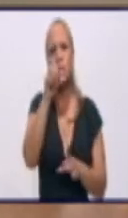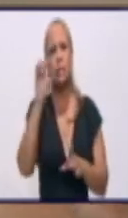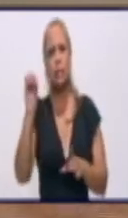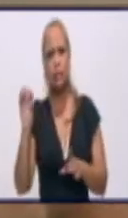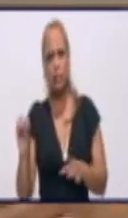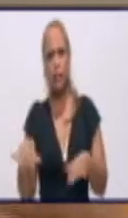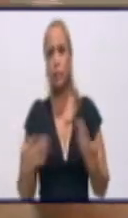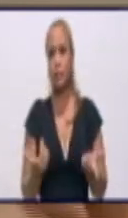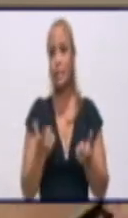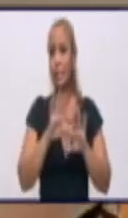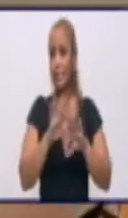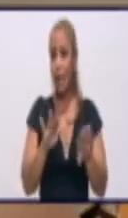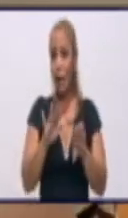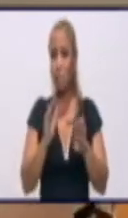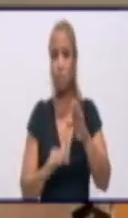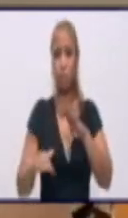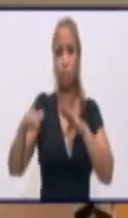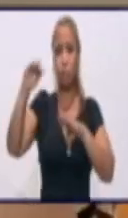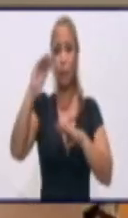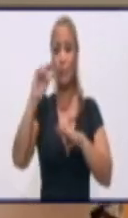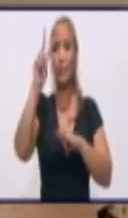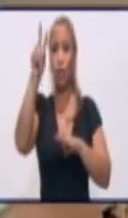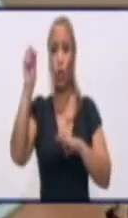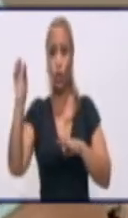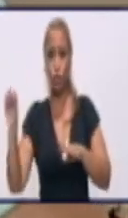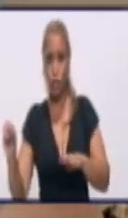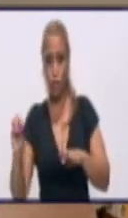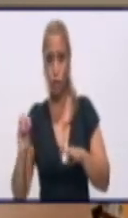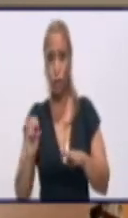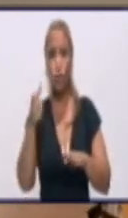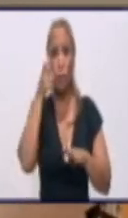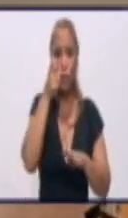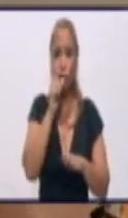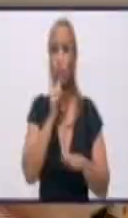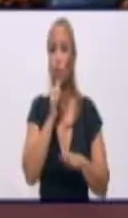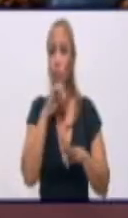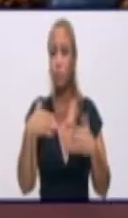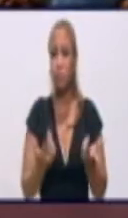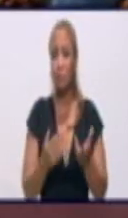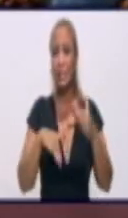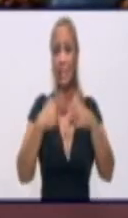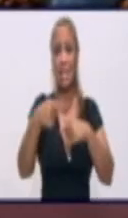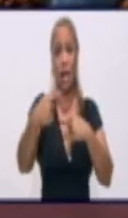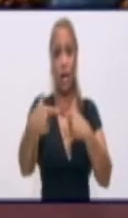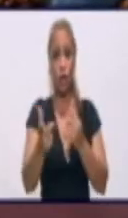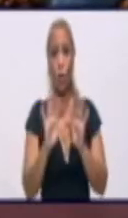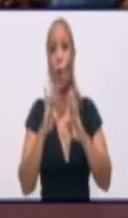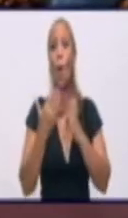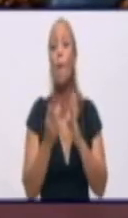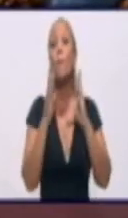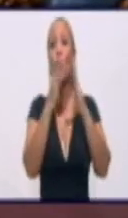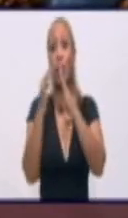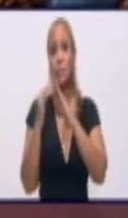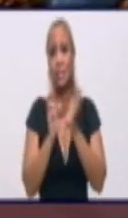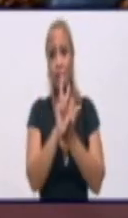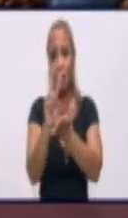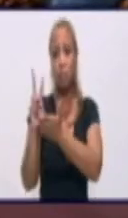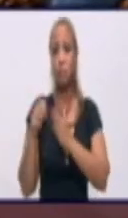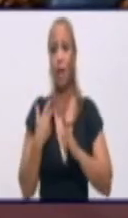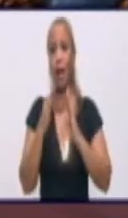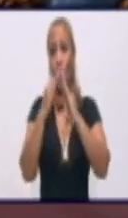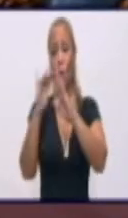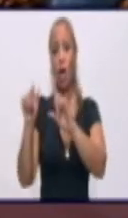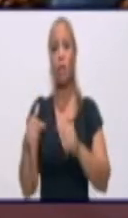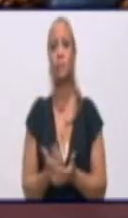Ya pasamos de los 200 sospechosos diarios levantados por la pesquisa. Ya el caso